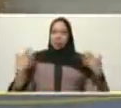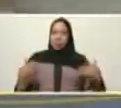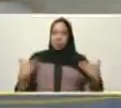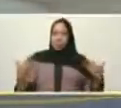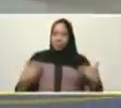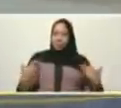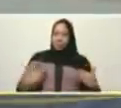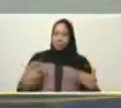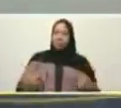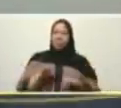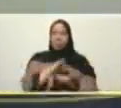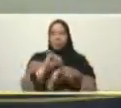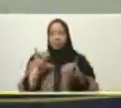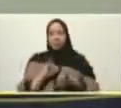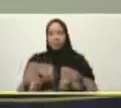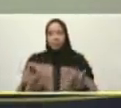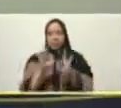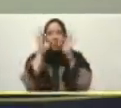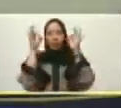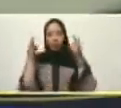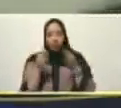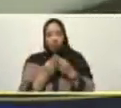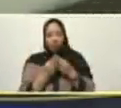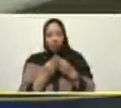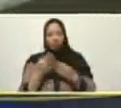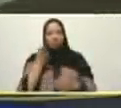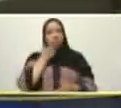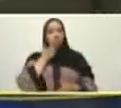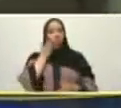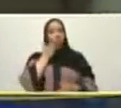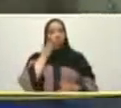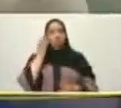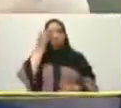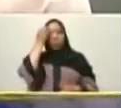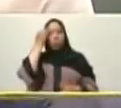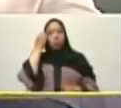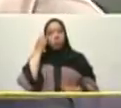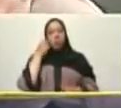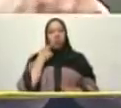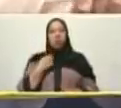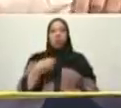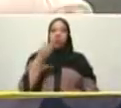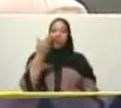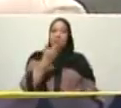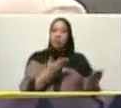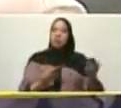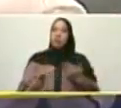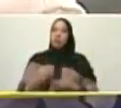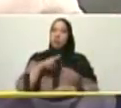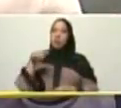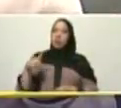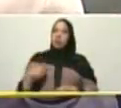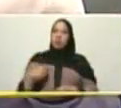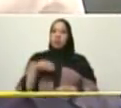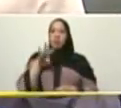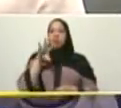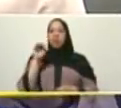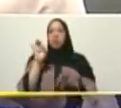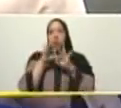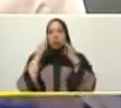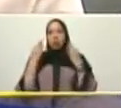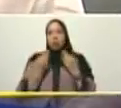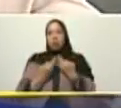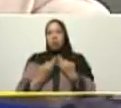familia para nosotros son un motivo de orgullo porque hay que destacarlo presidente en cada una de estas 50 viviendas